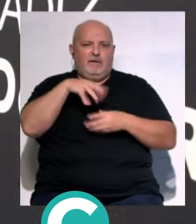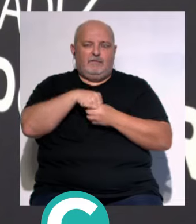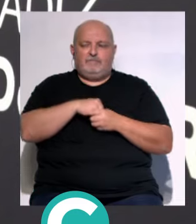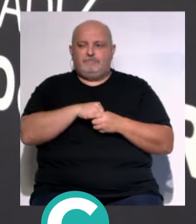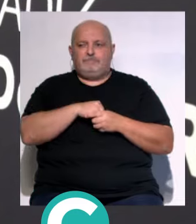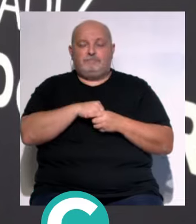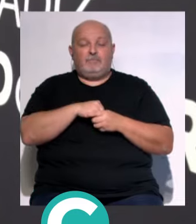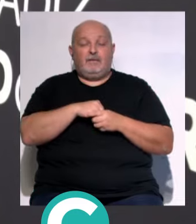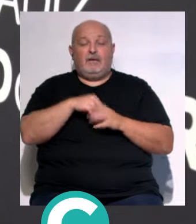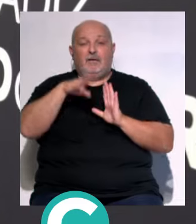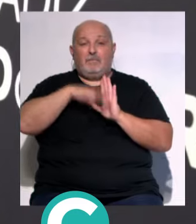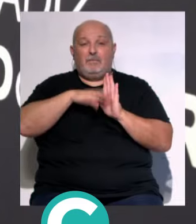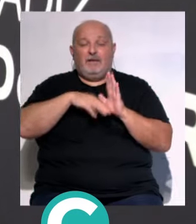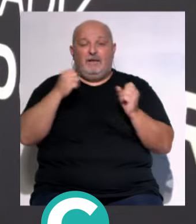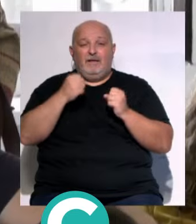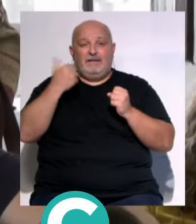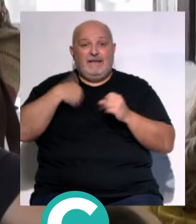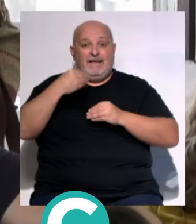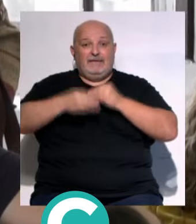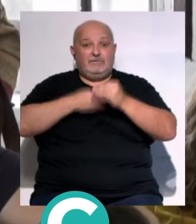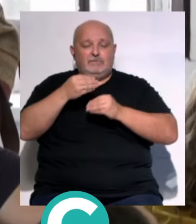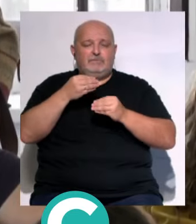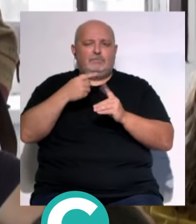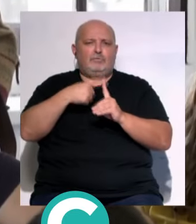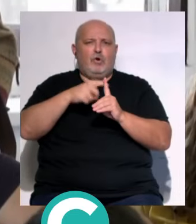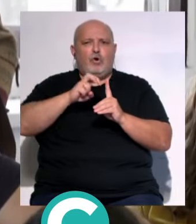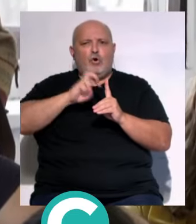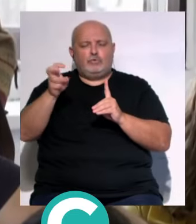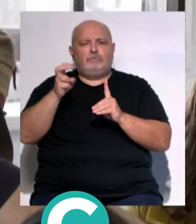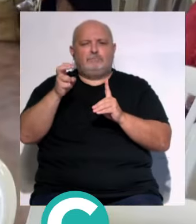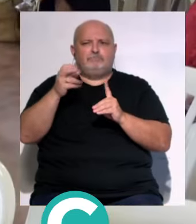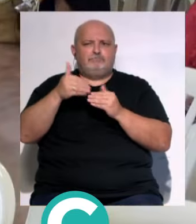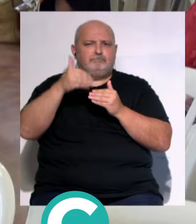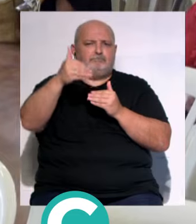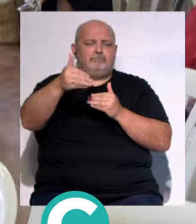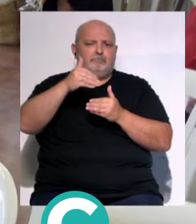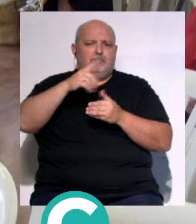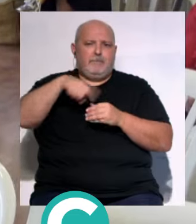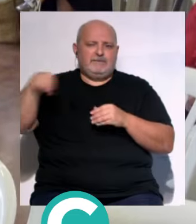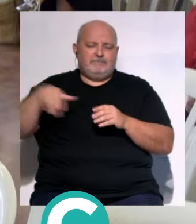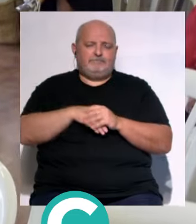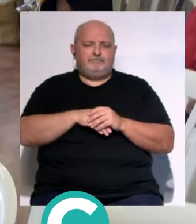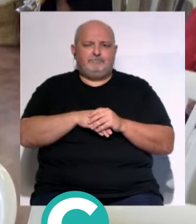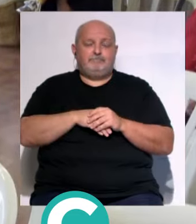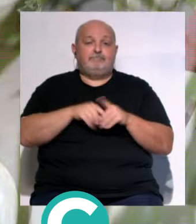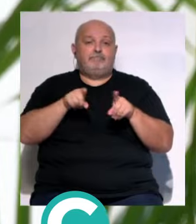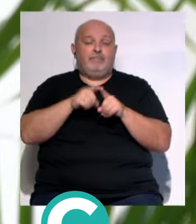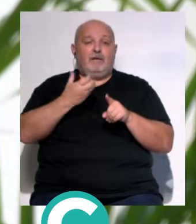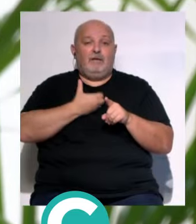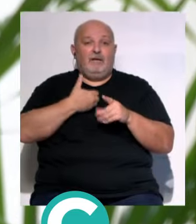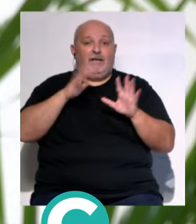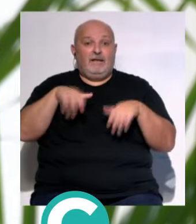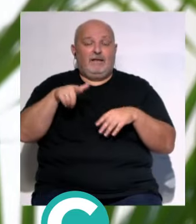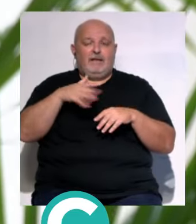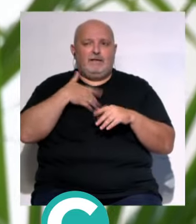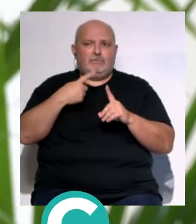destacar. A este amplio programa de actividades ya realizadas... ...se suman otras muchas que vendrán... ...en los próximos meses... ...así el Ayuntamiento